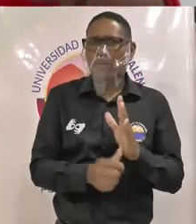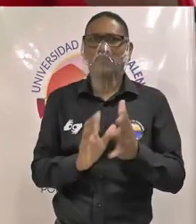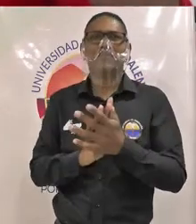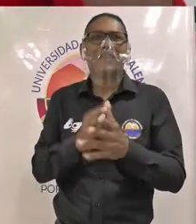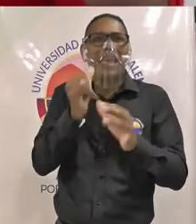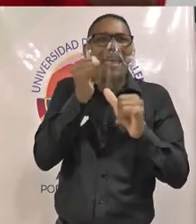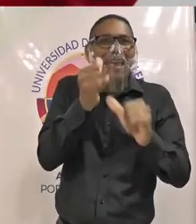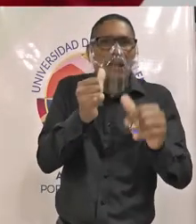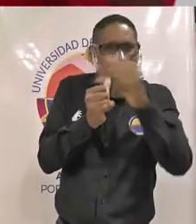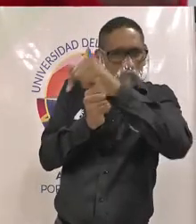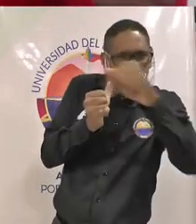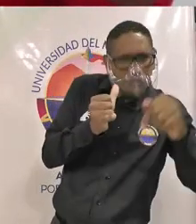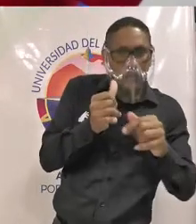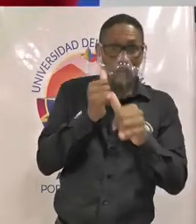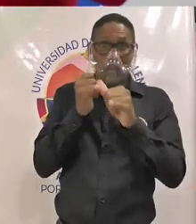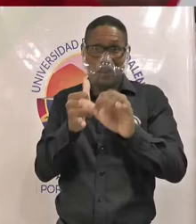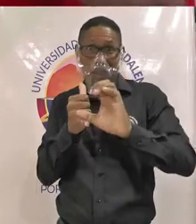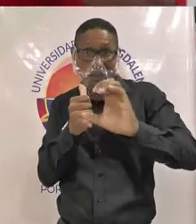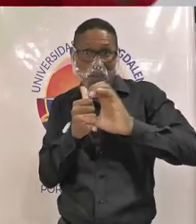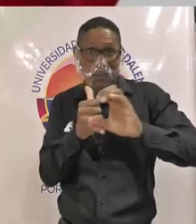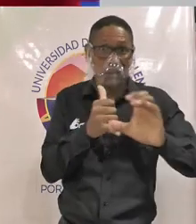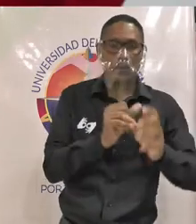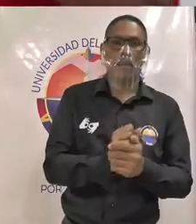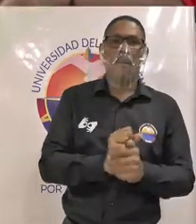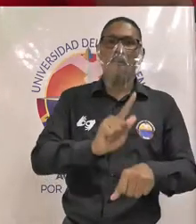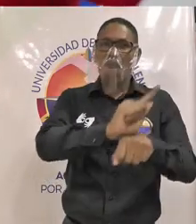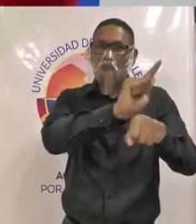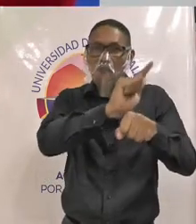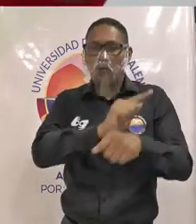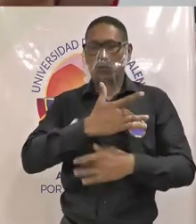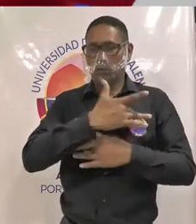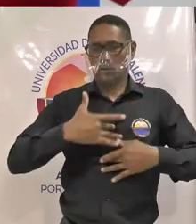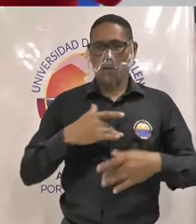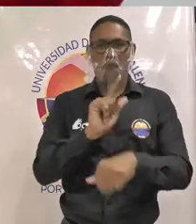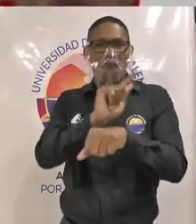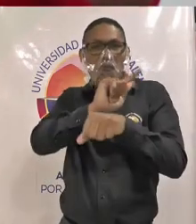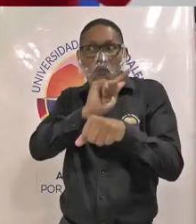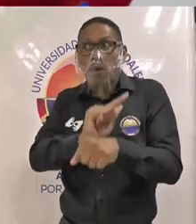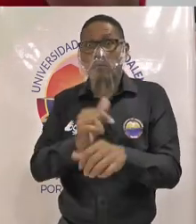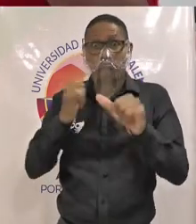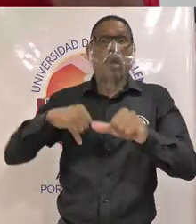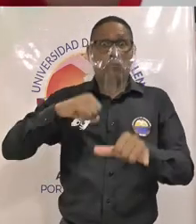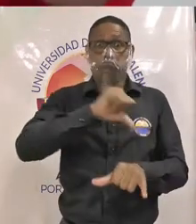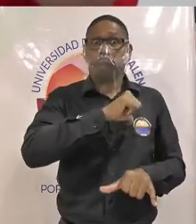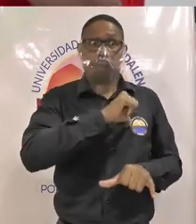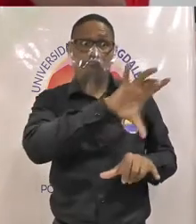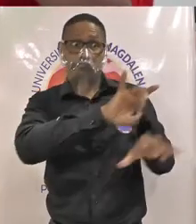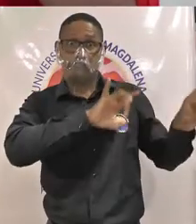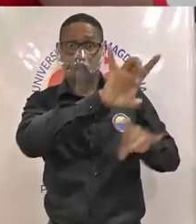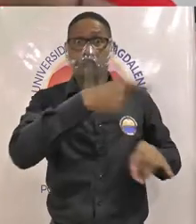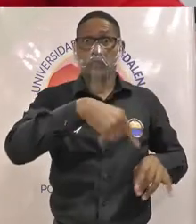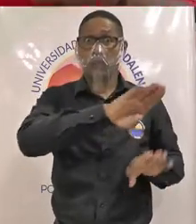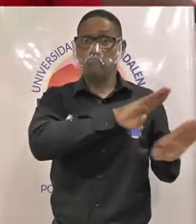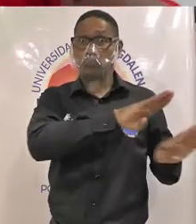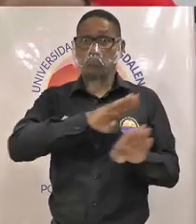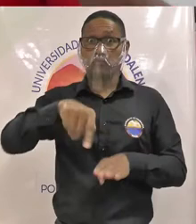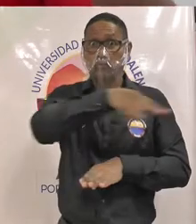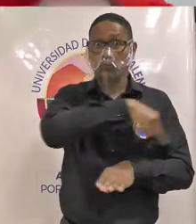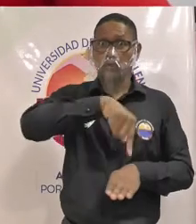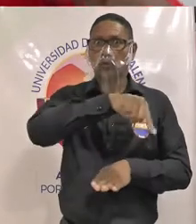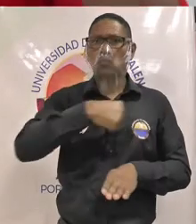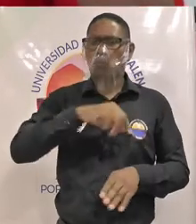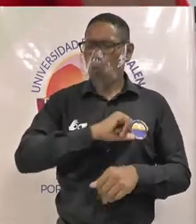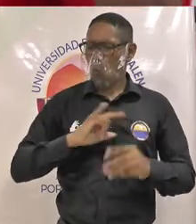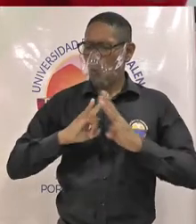electrónica ingeniería de sistema la facultad de ingeniería la facultad de salud donde tenemos representantes electos y así mismo trabajaremos de la mano en la